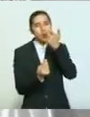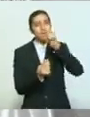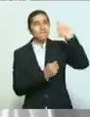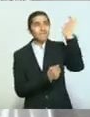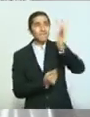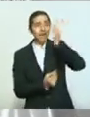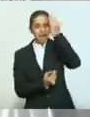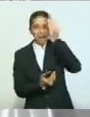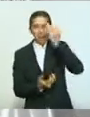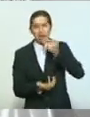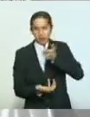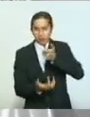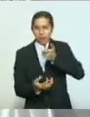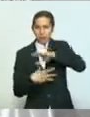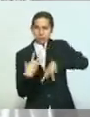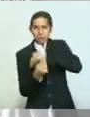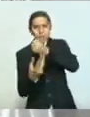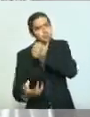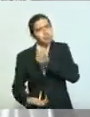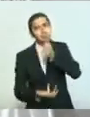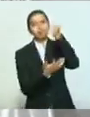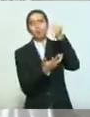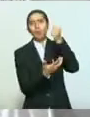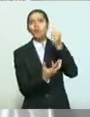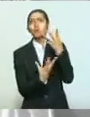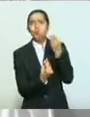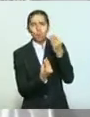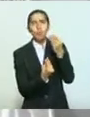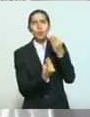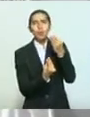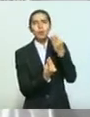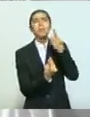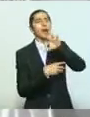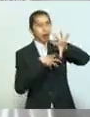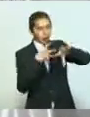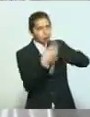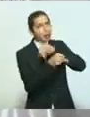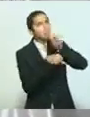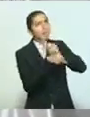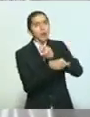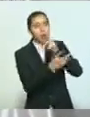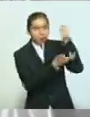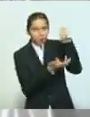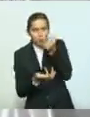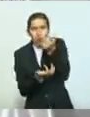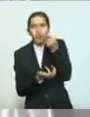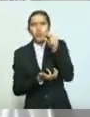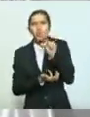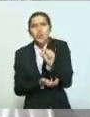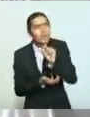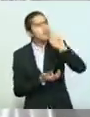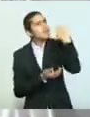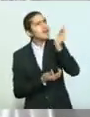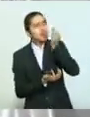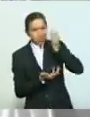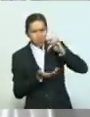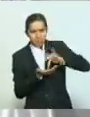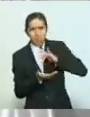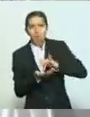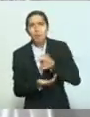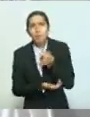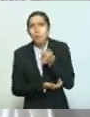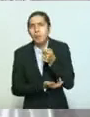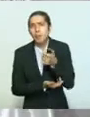recibimos poco de vuelta para atender temas de la mayor importancia. Sin embargo,